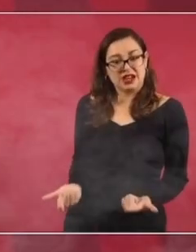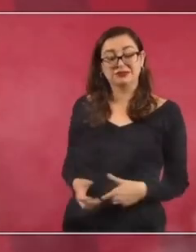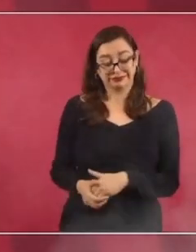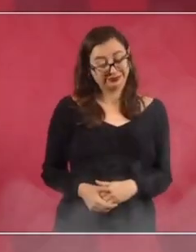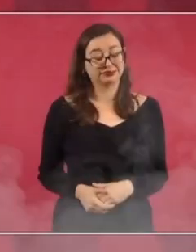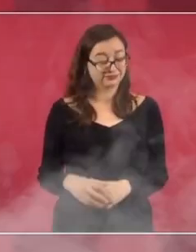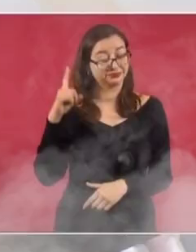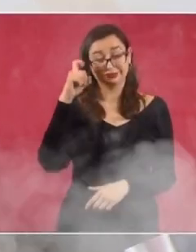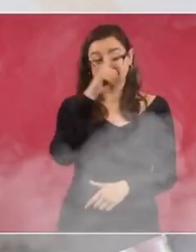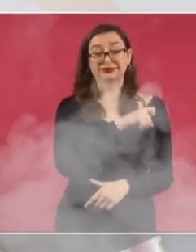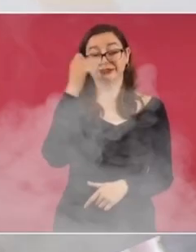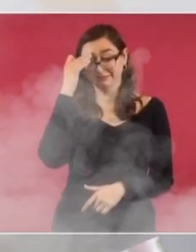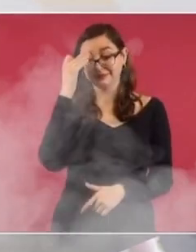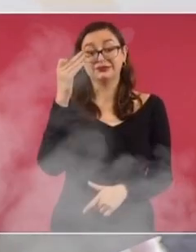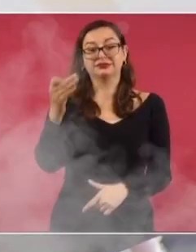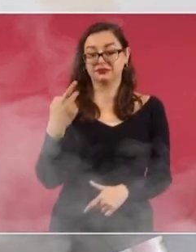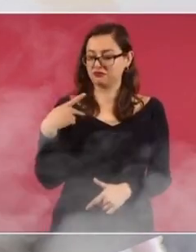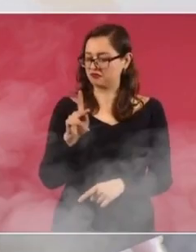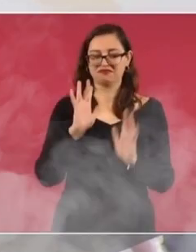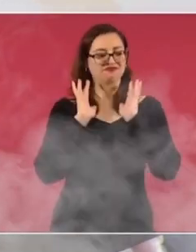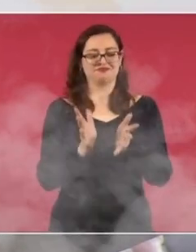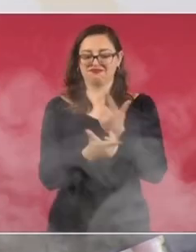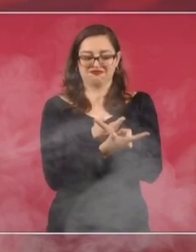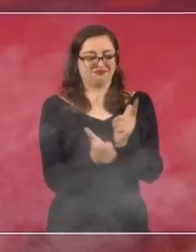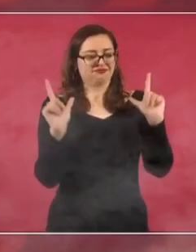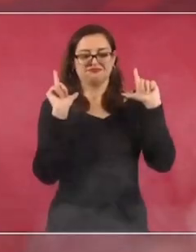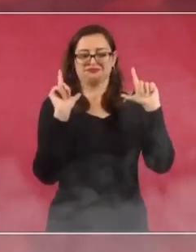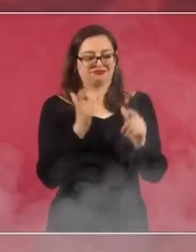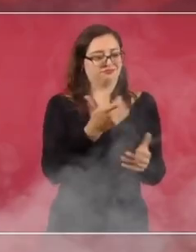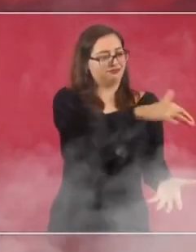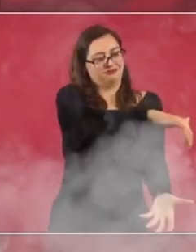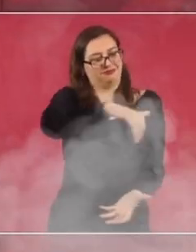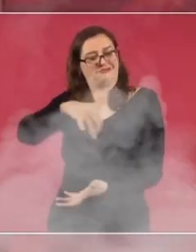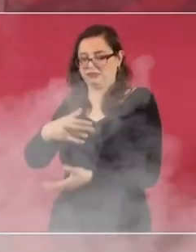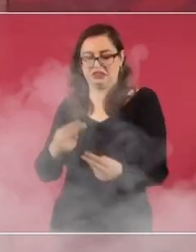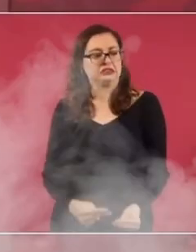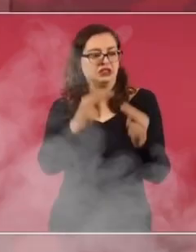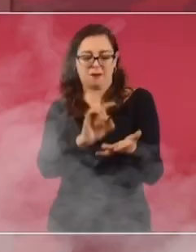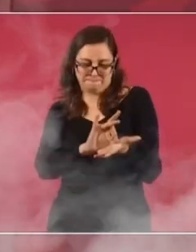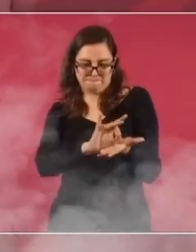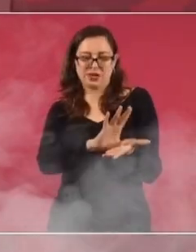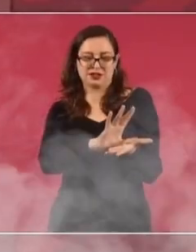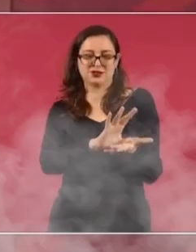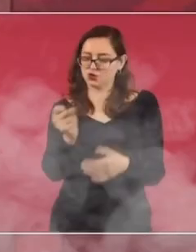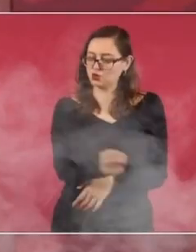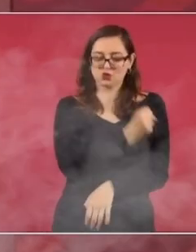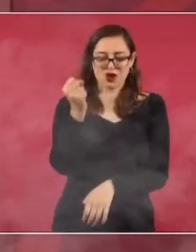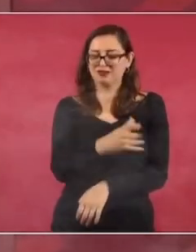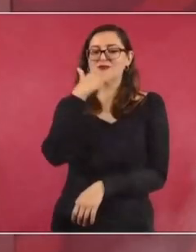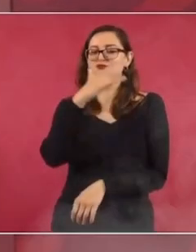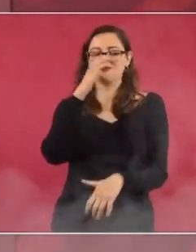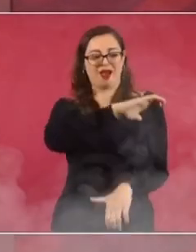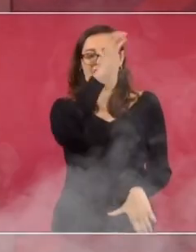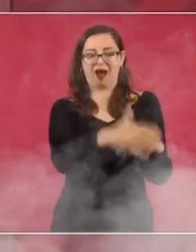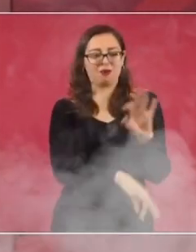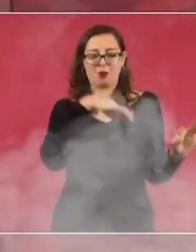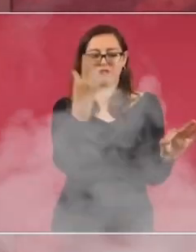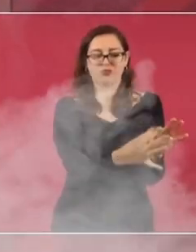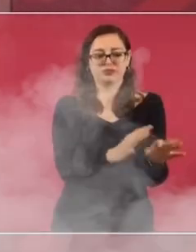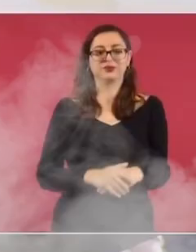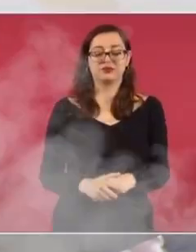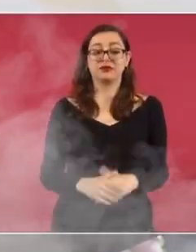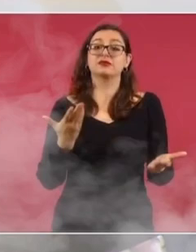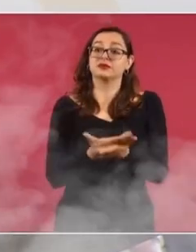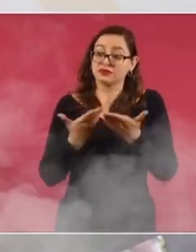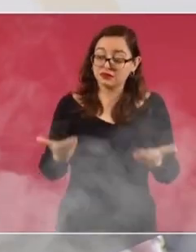llevó tiempo, pero logramos quitarles ese negocio ilícito, acabar con esa corrupción. Por eso ahora